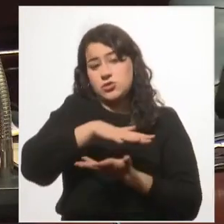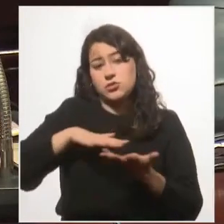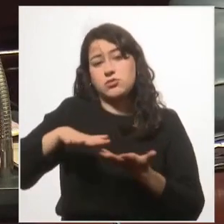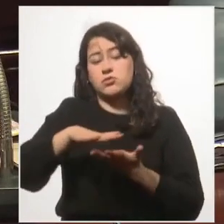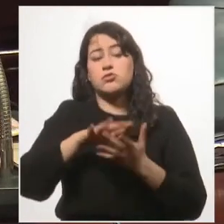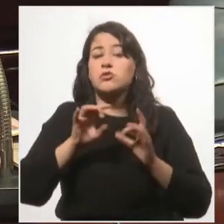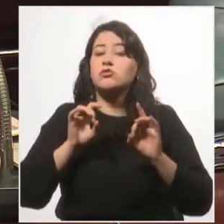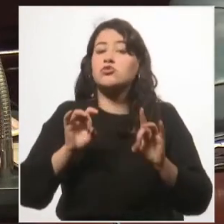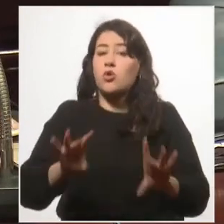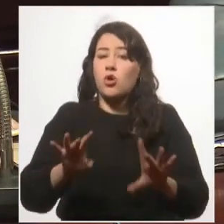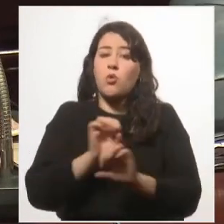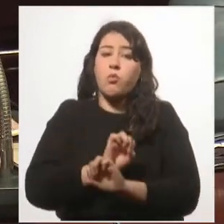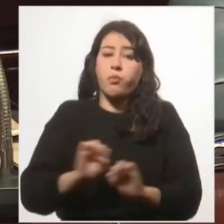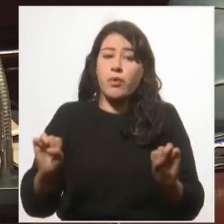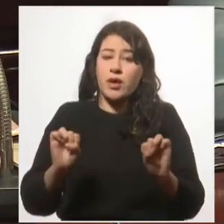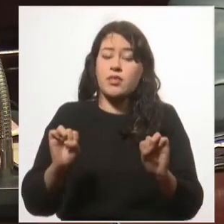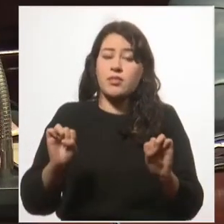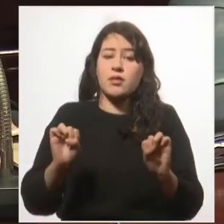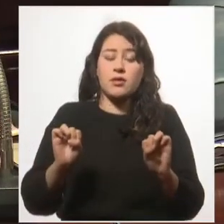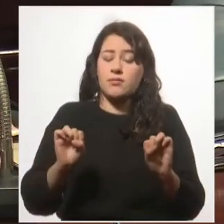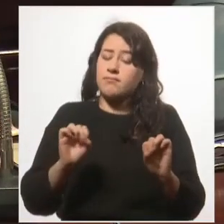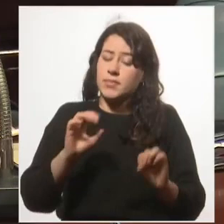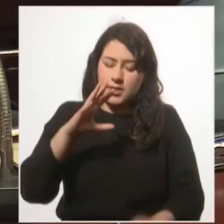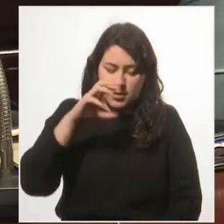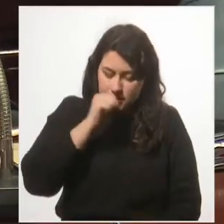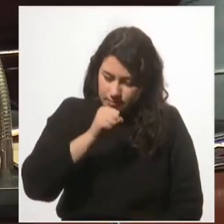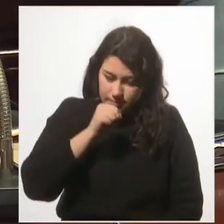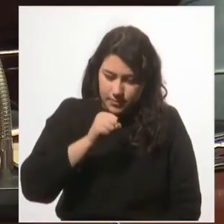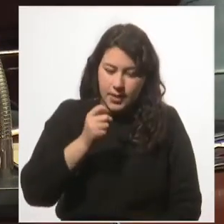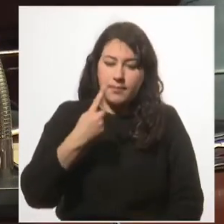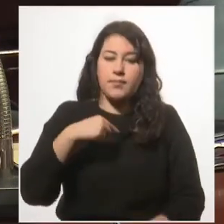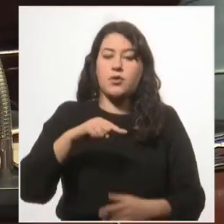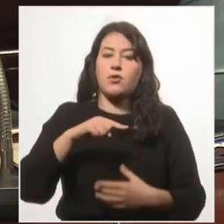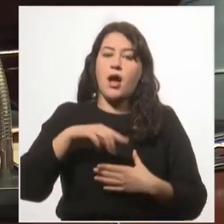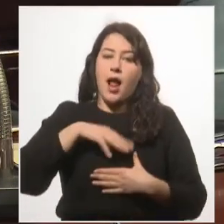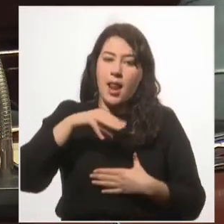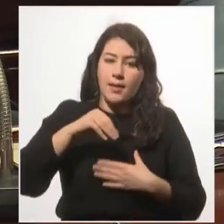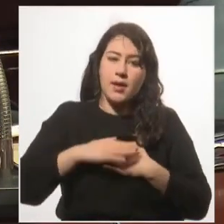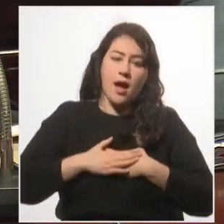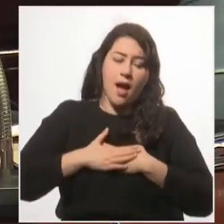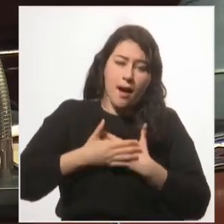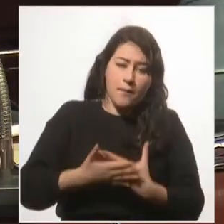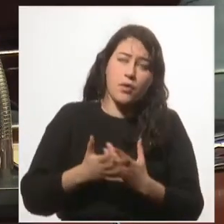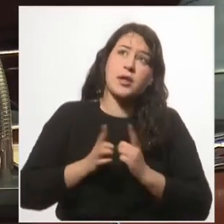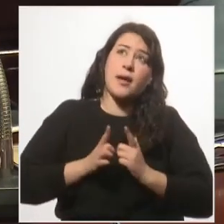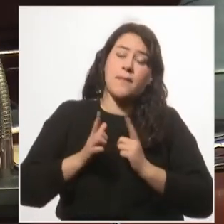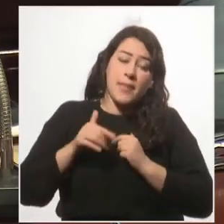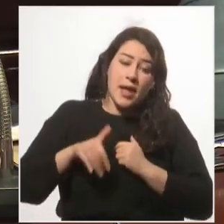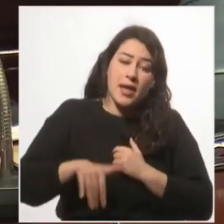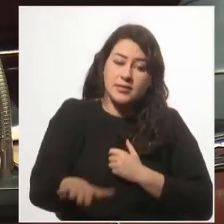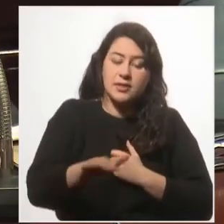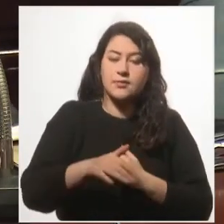sólo podía concretarse en resistir, pero con el alma llena de amor y de esperanza.